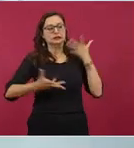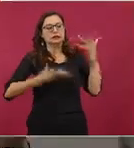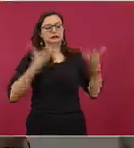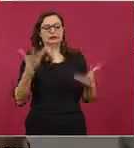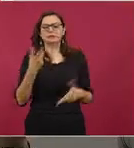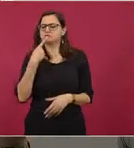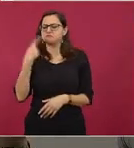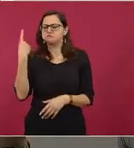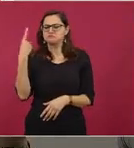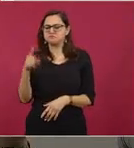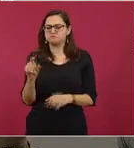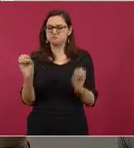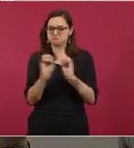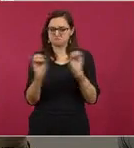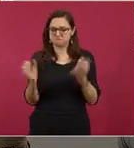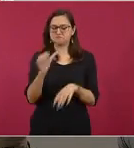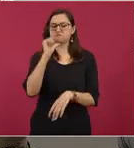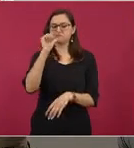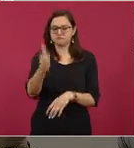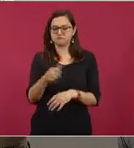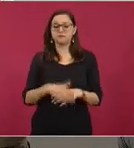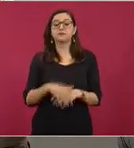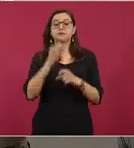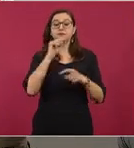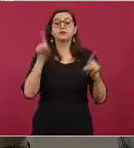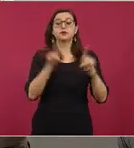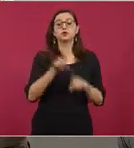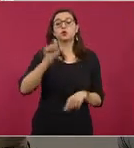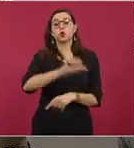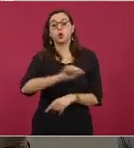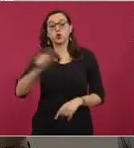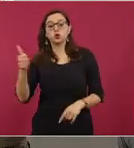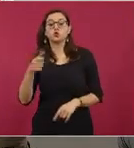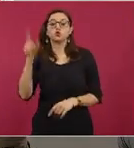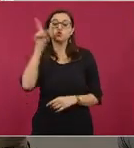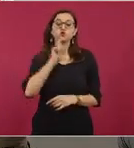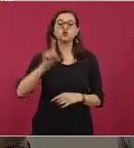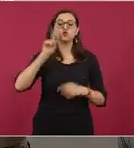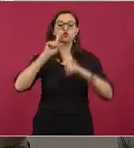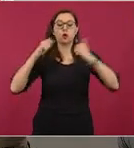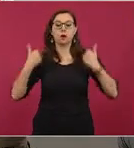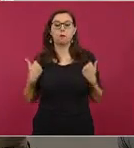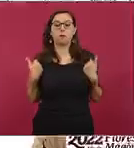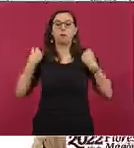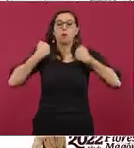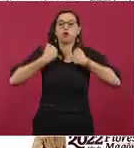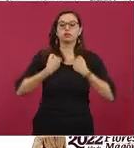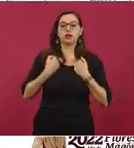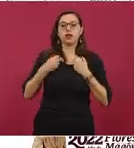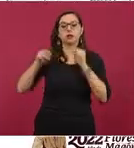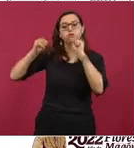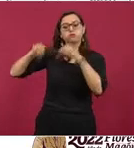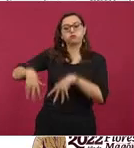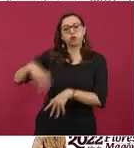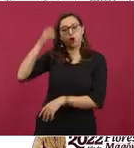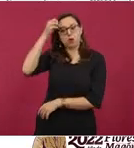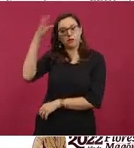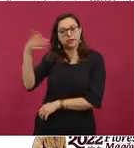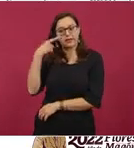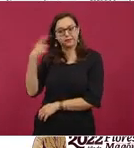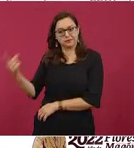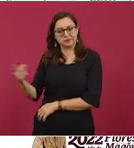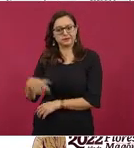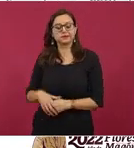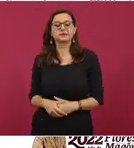La que sigue, por favor. Ese es otro caso de una señora que olvida una mochila en el lugar donde estaba, se